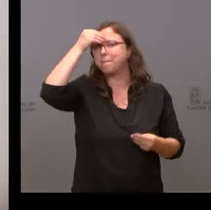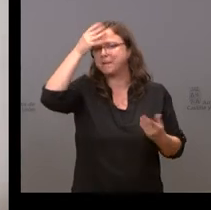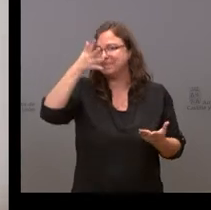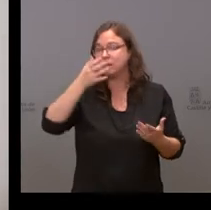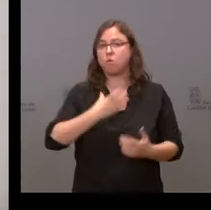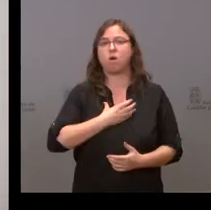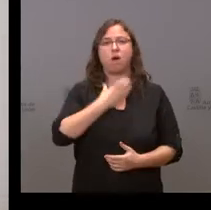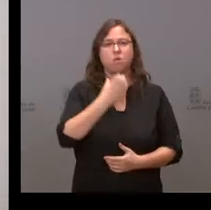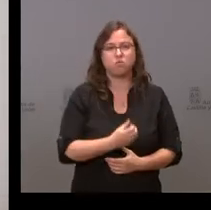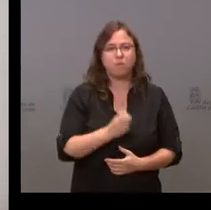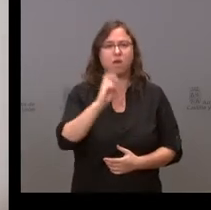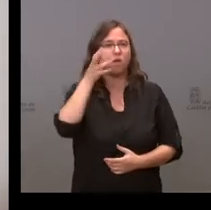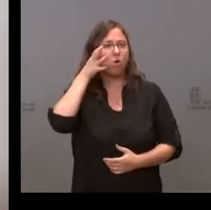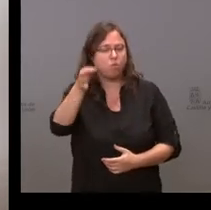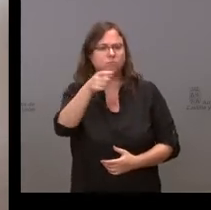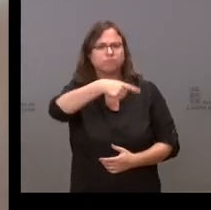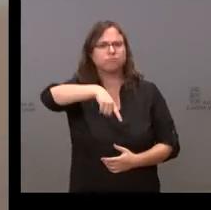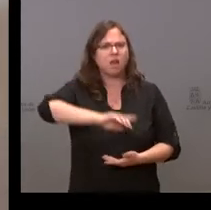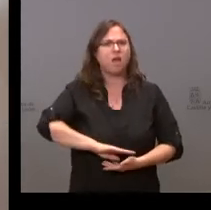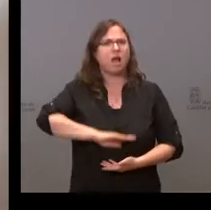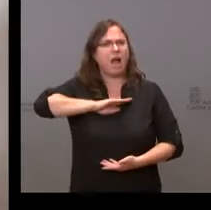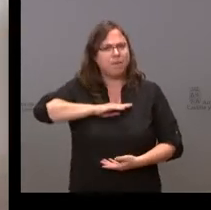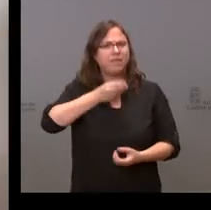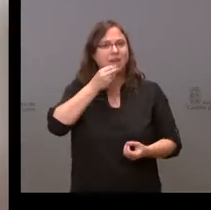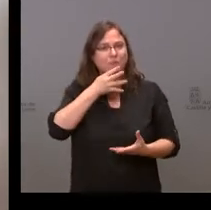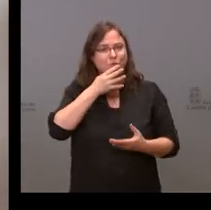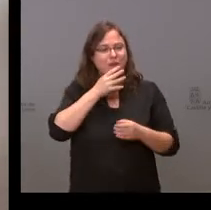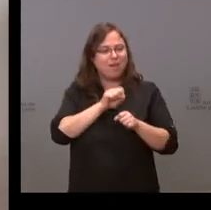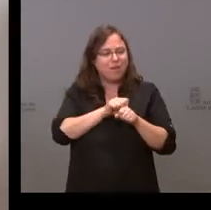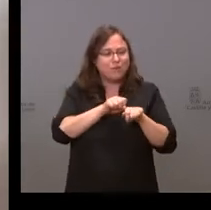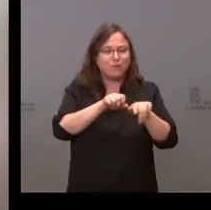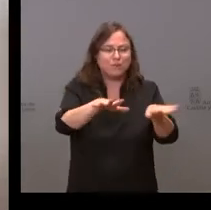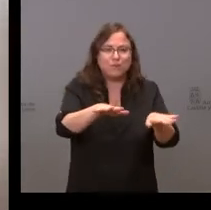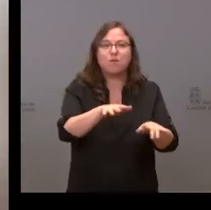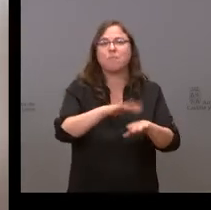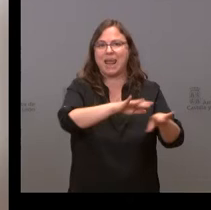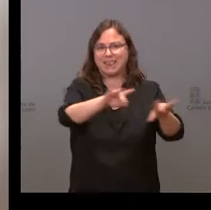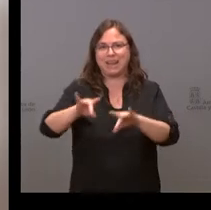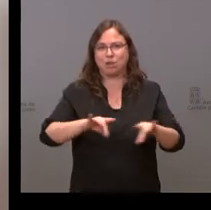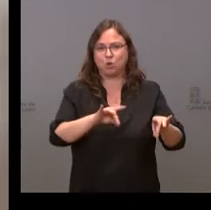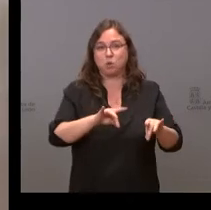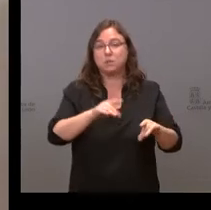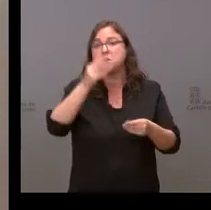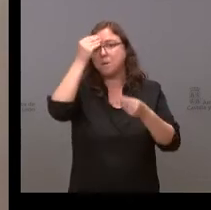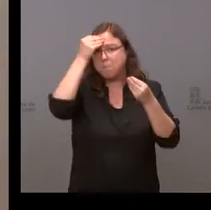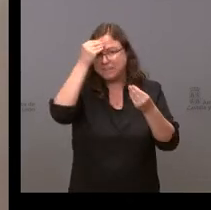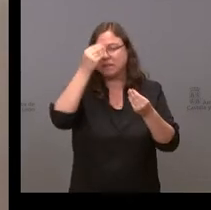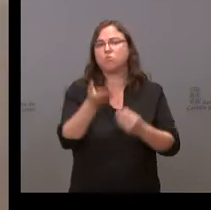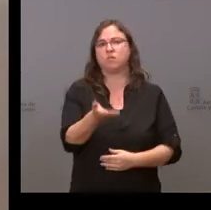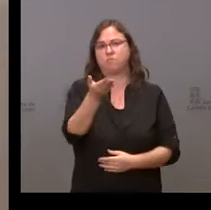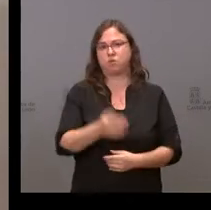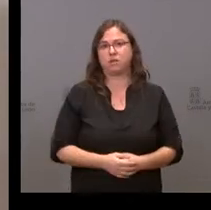locales tienen una capacidad de influir en el territorio y, bueno, nos parece muy importante.